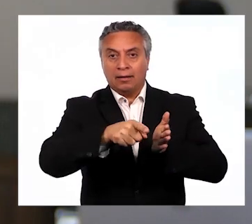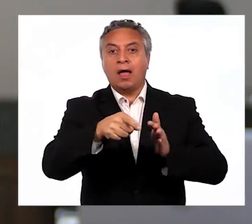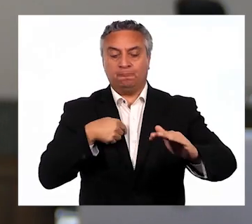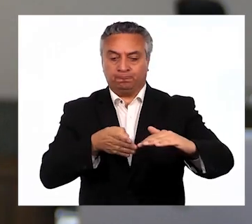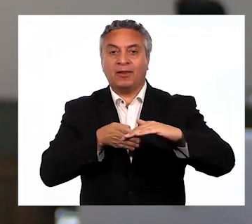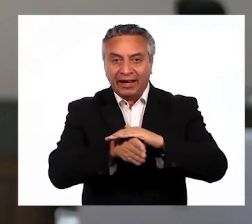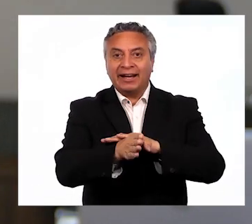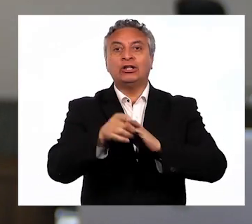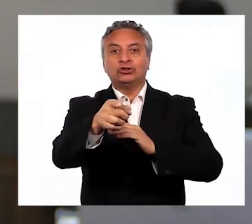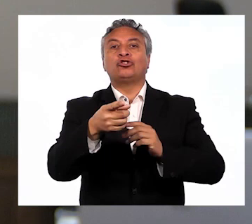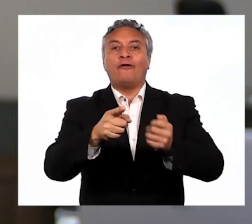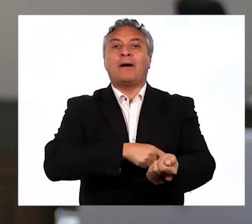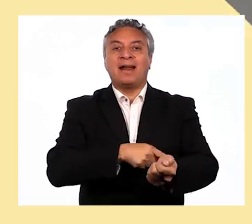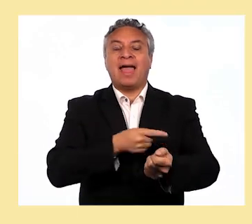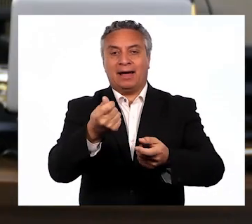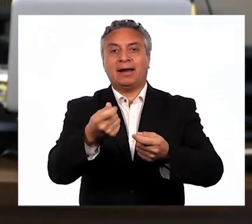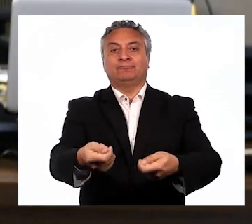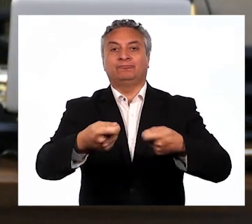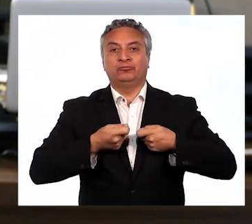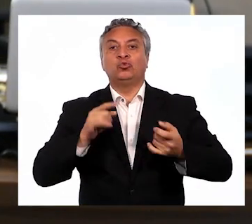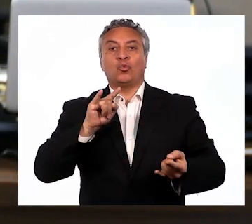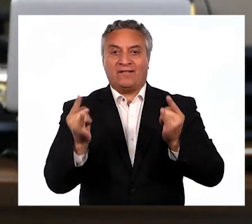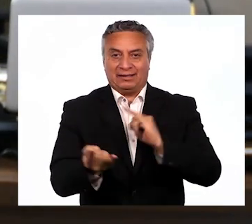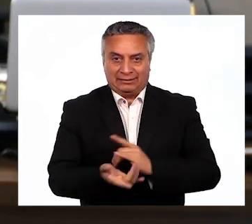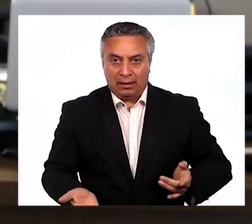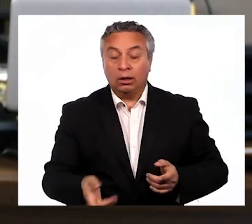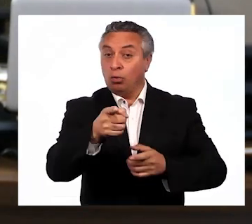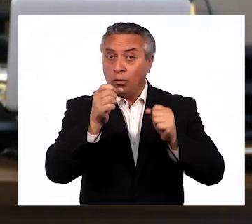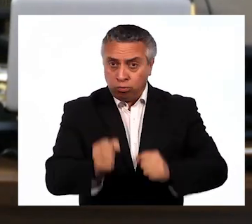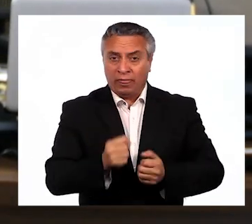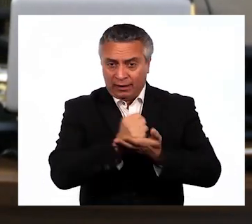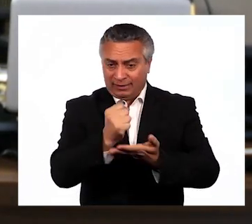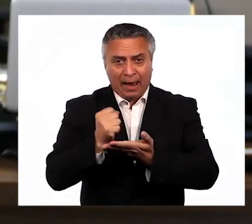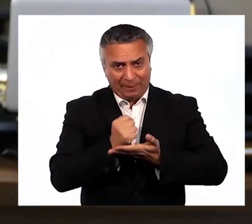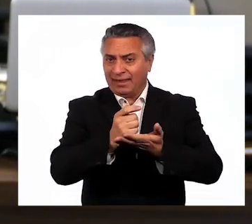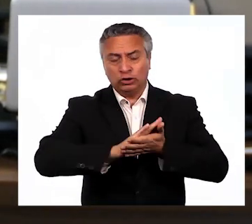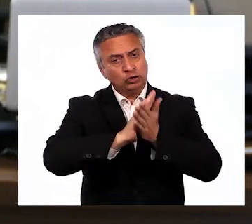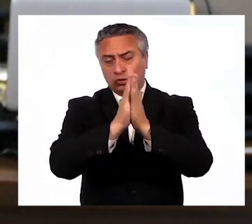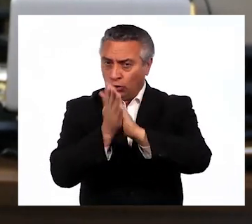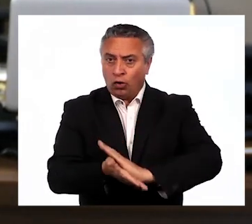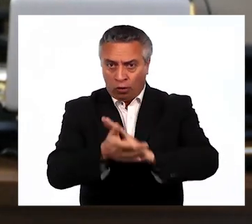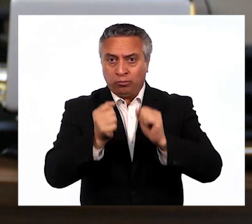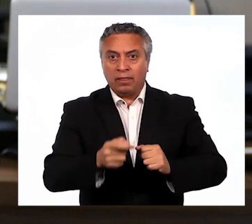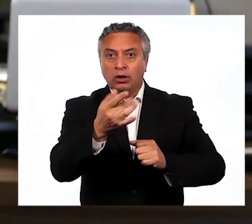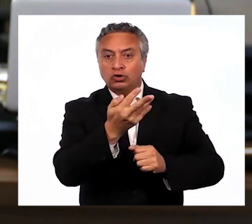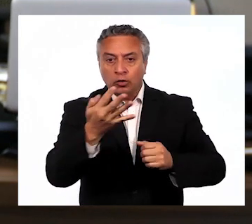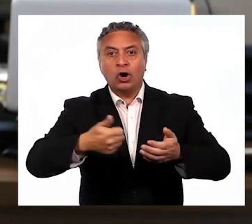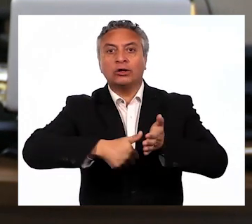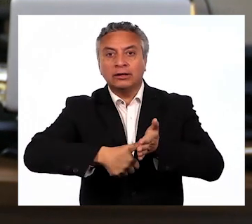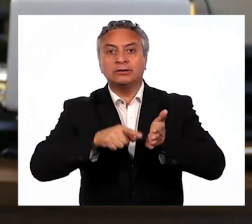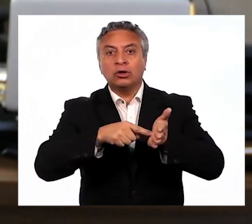solicitar tu ingreso familiar de emergencia universal. No olvides que puedes hacer todos los trámites con tu clave única o el número de